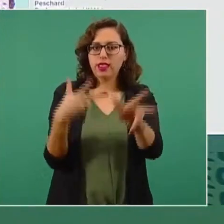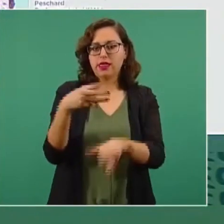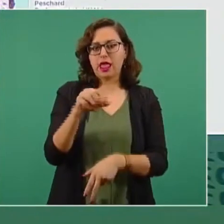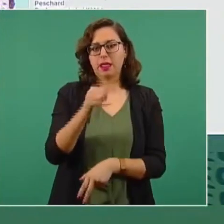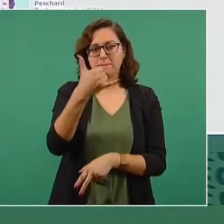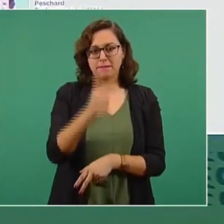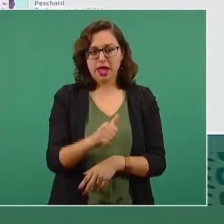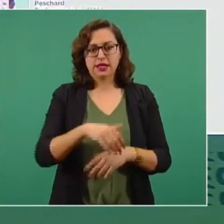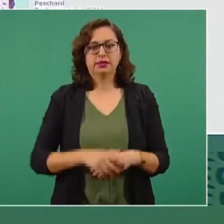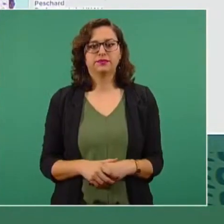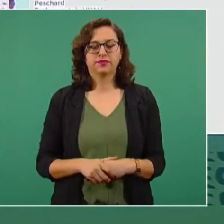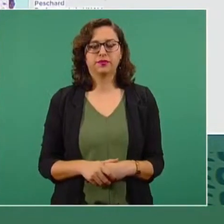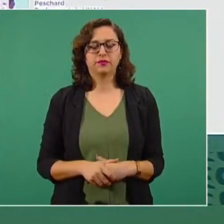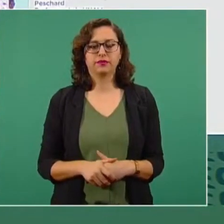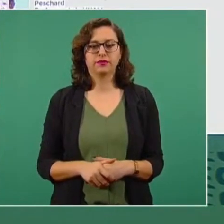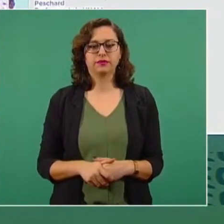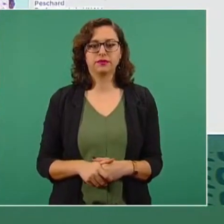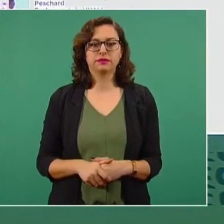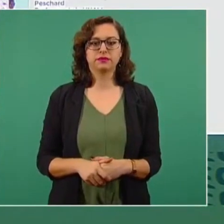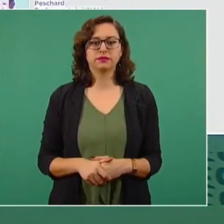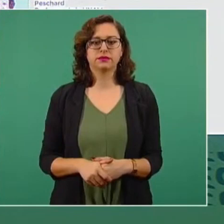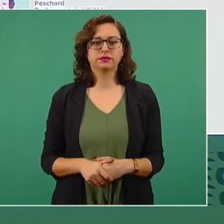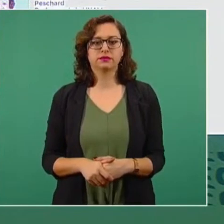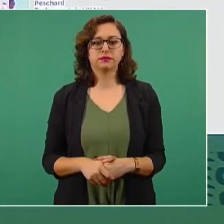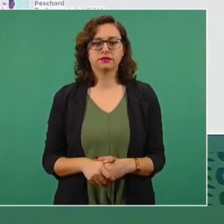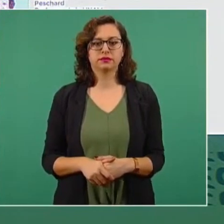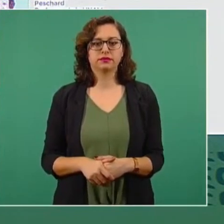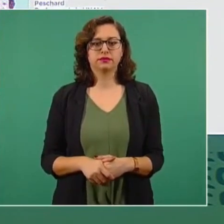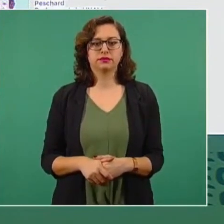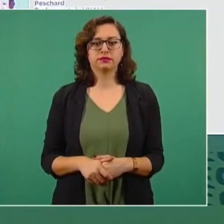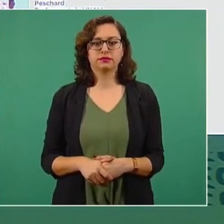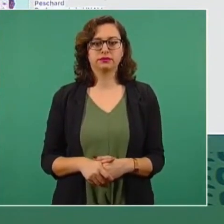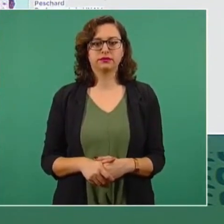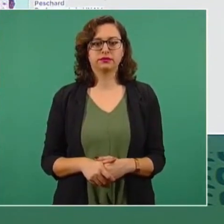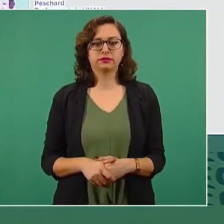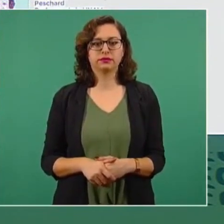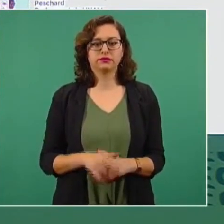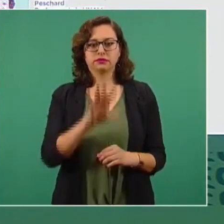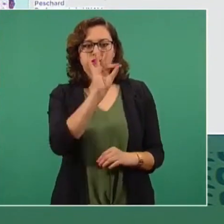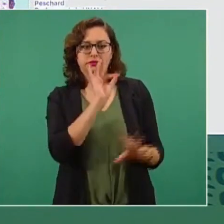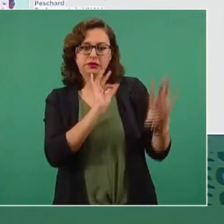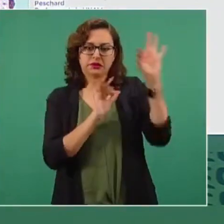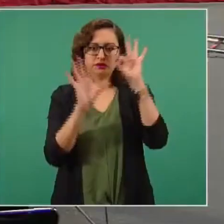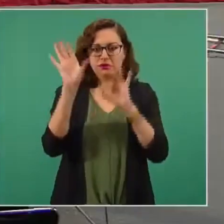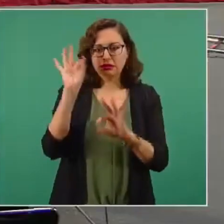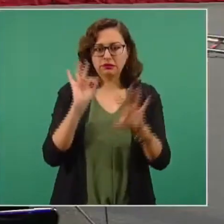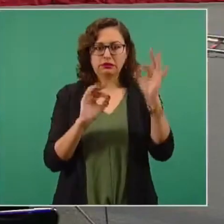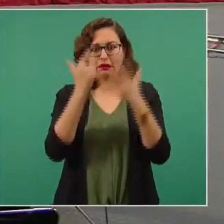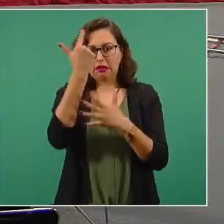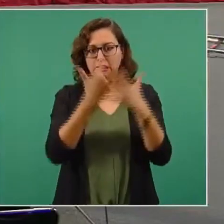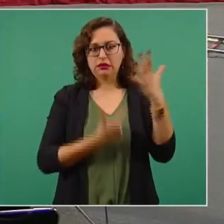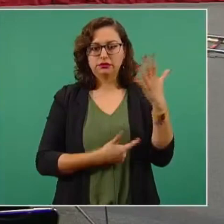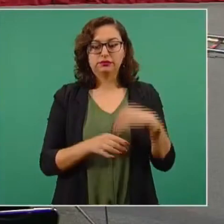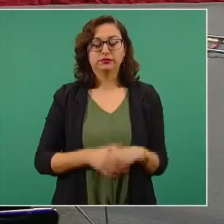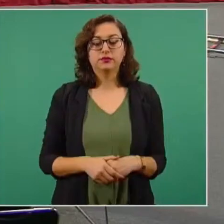José Ramón Cocío, vamos a escogerlo para no tardarnos tanto.